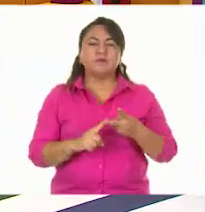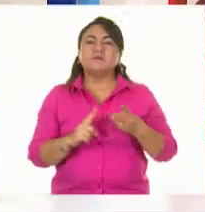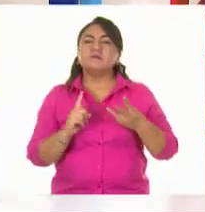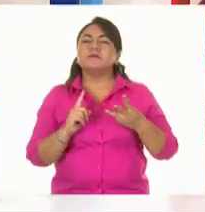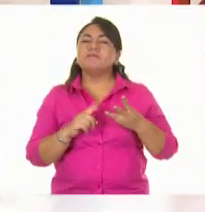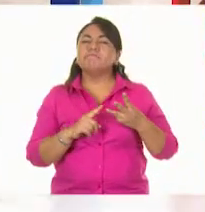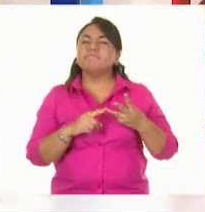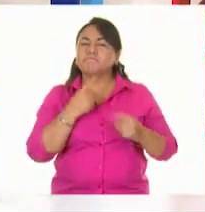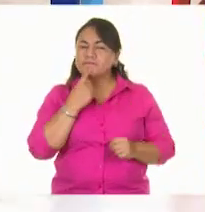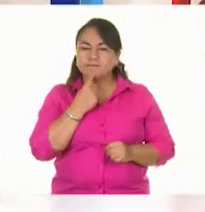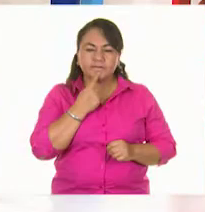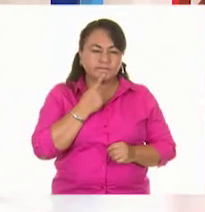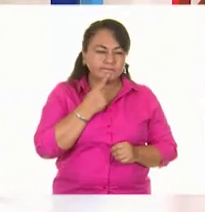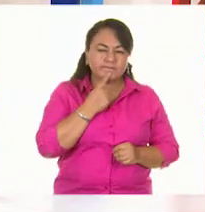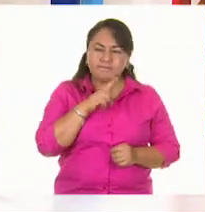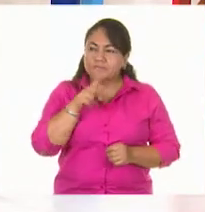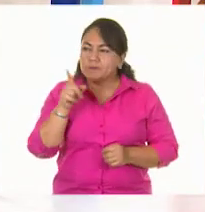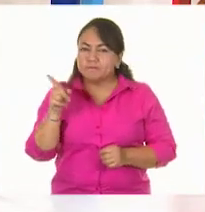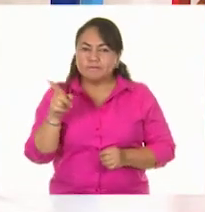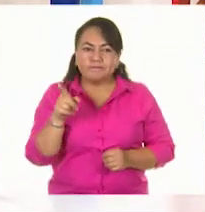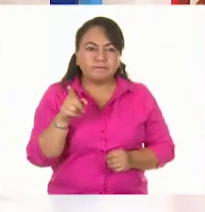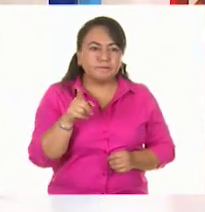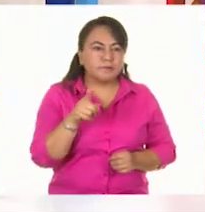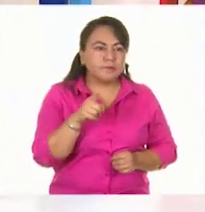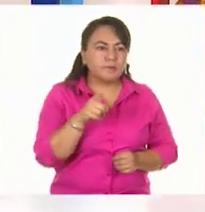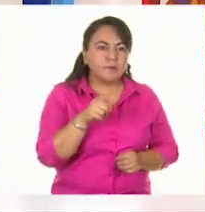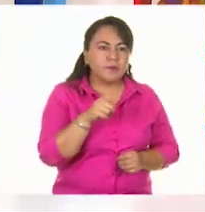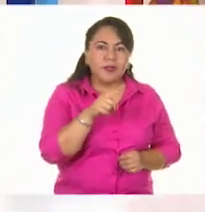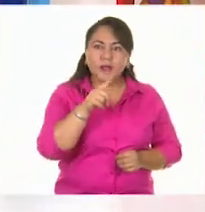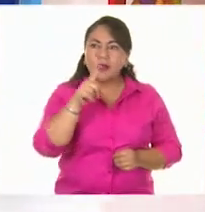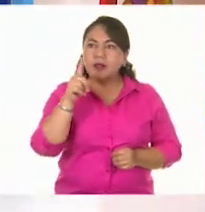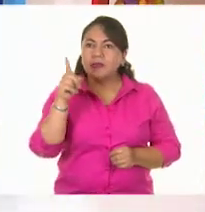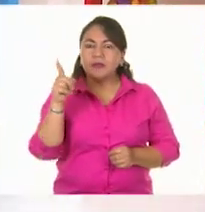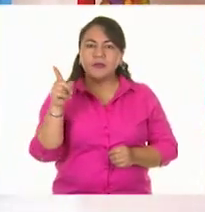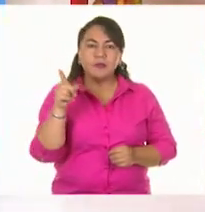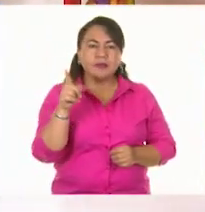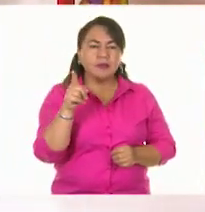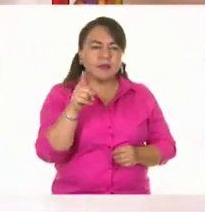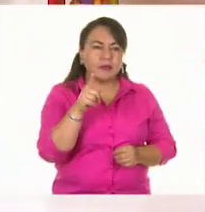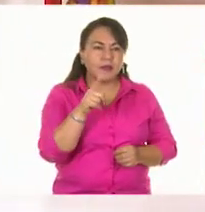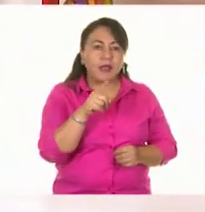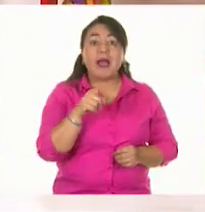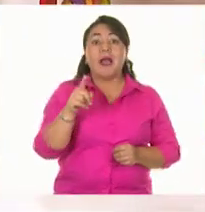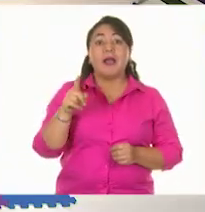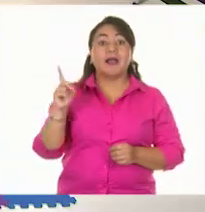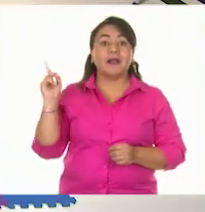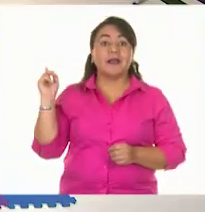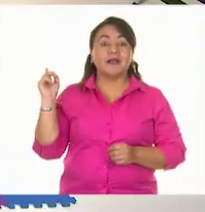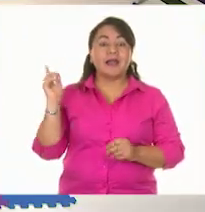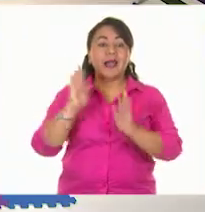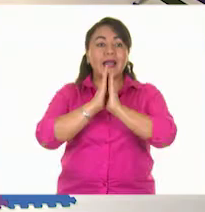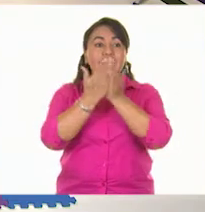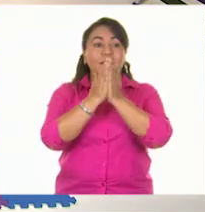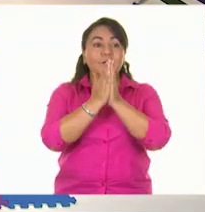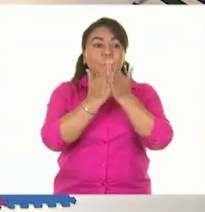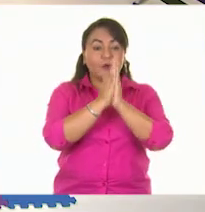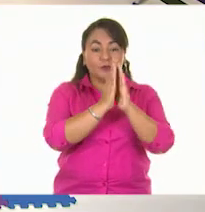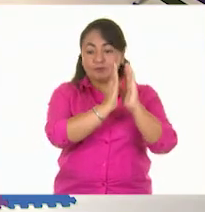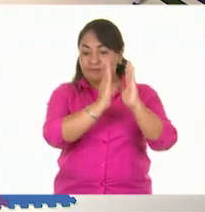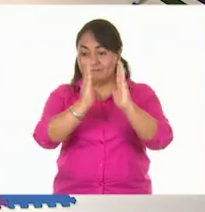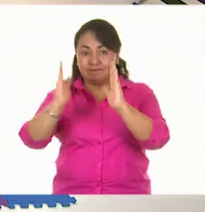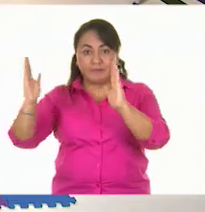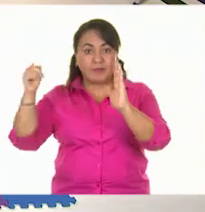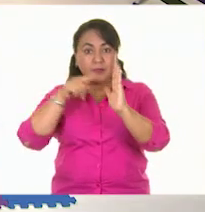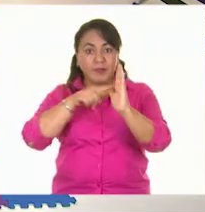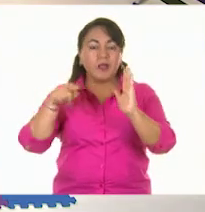Y, ¿y qué tal? ¿Qué tal? Estos libros, todos los libros.